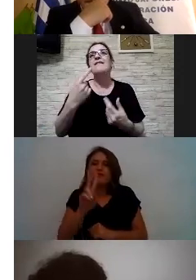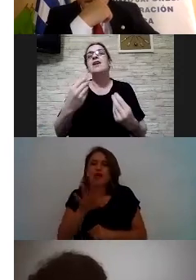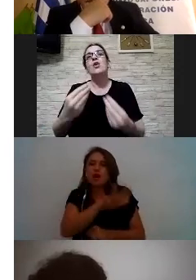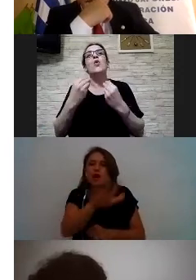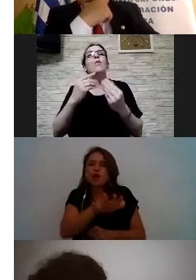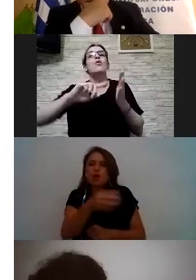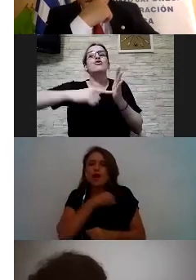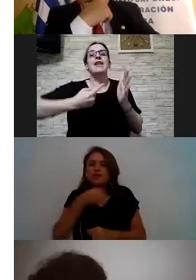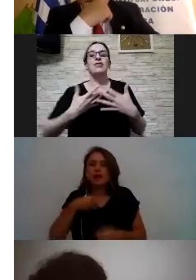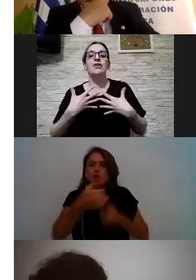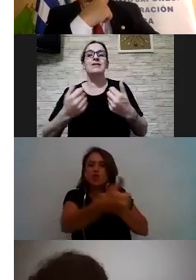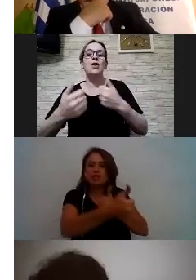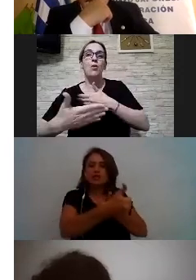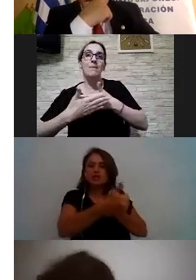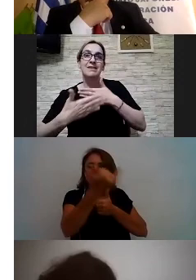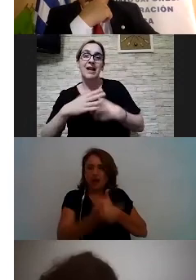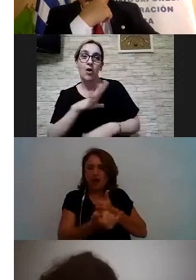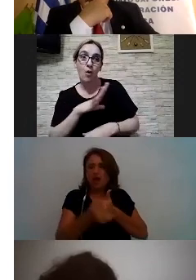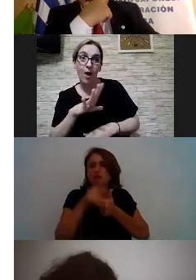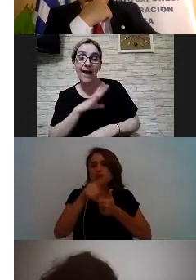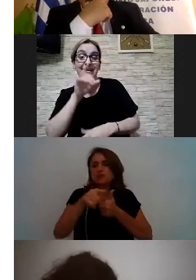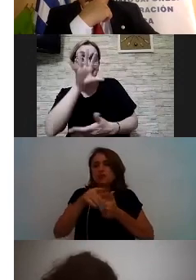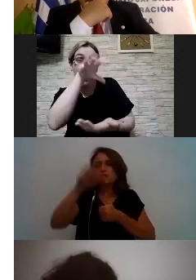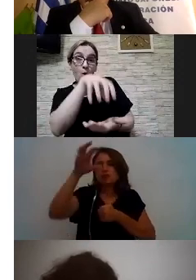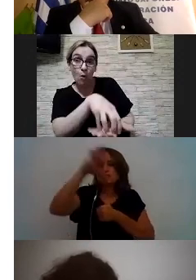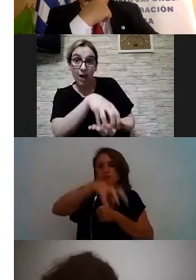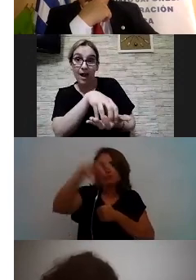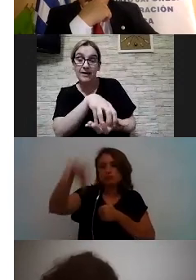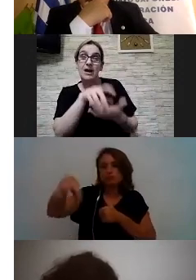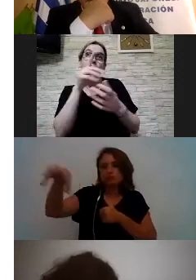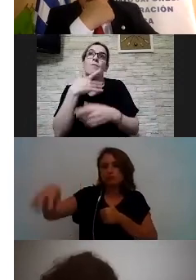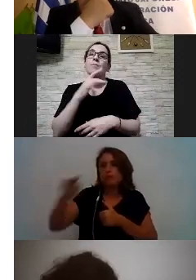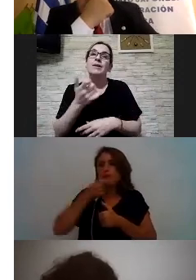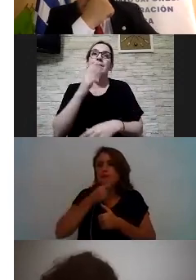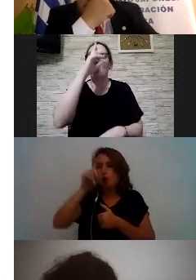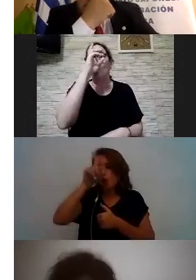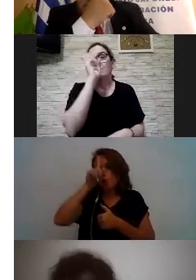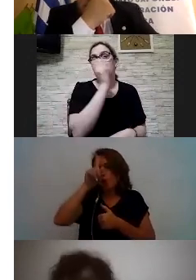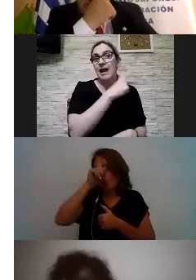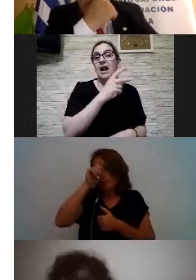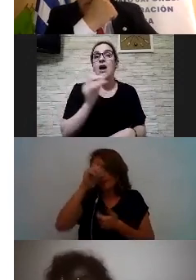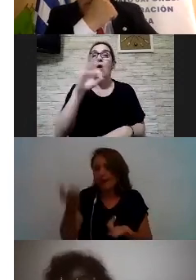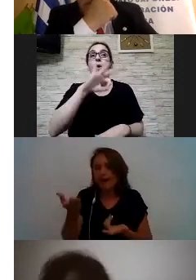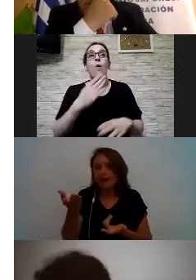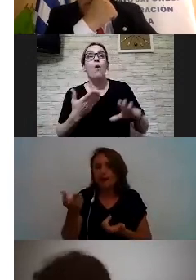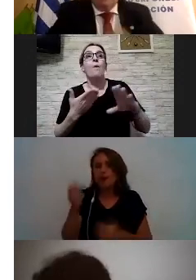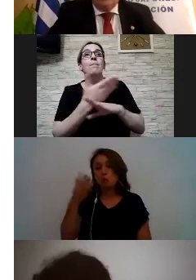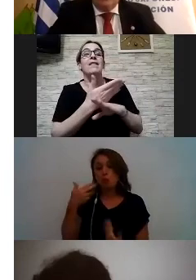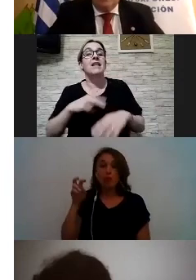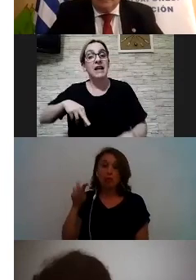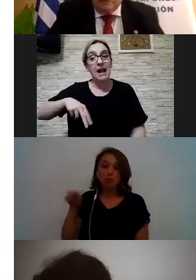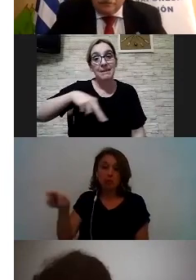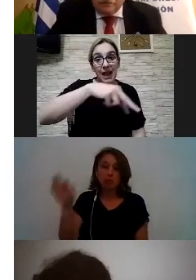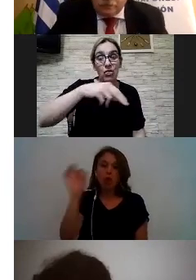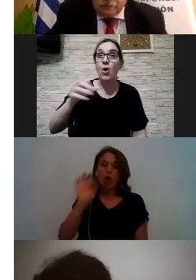más cercanos tengo si esos centros ya sea por ejemplo un hospital tengo que ir puedo ir a pie o puedo ir